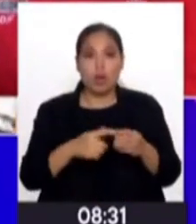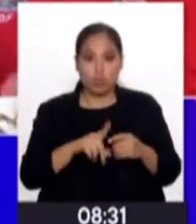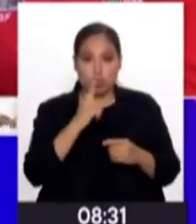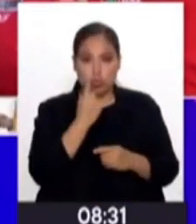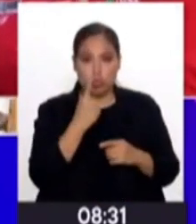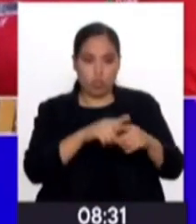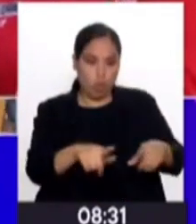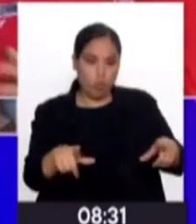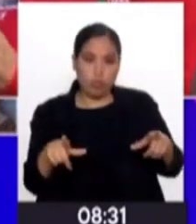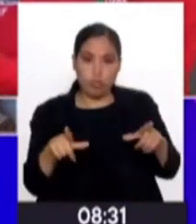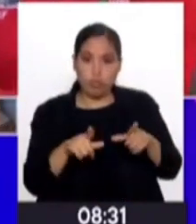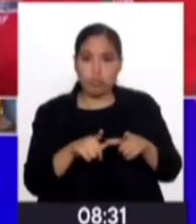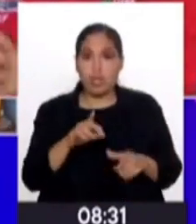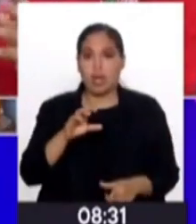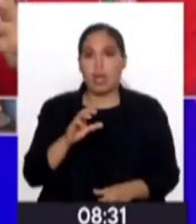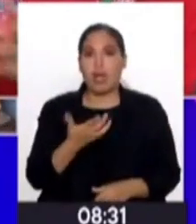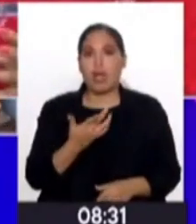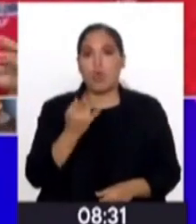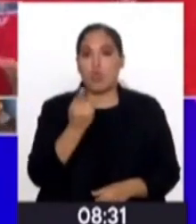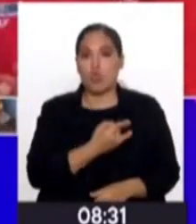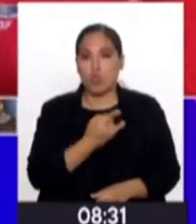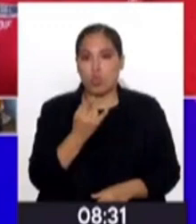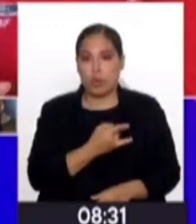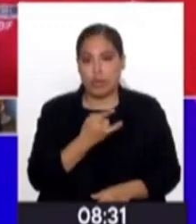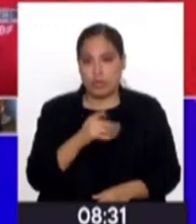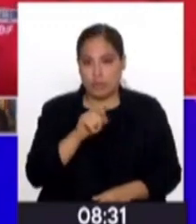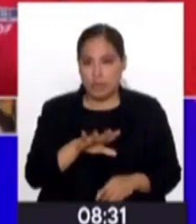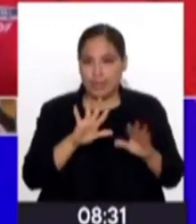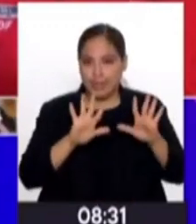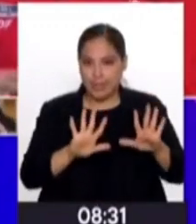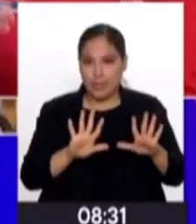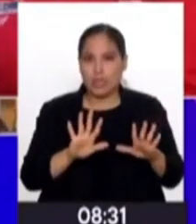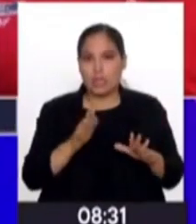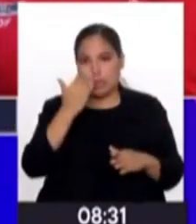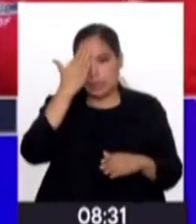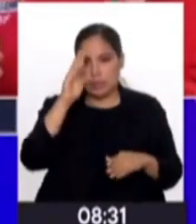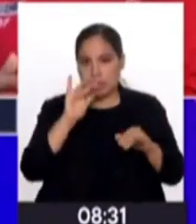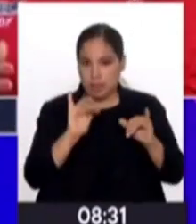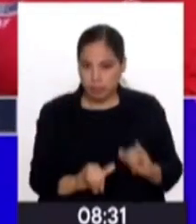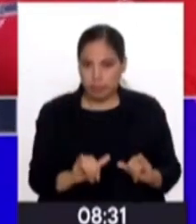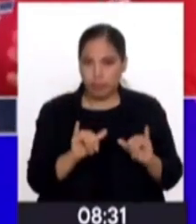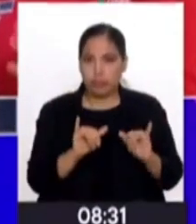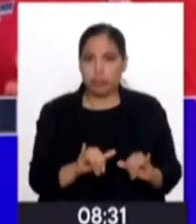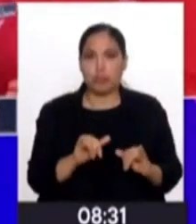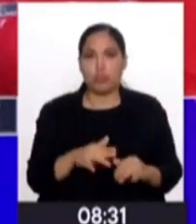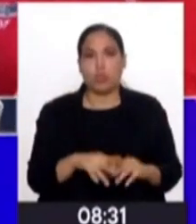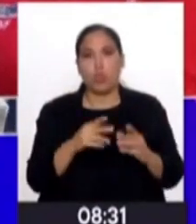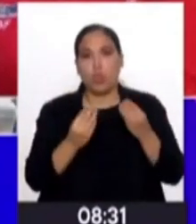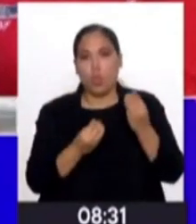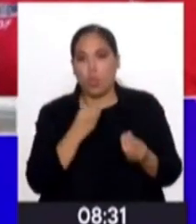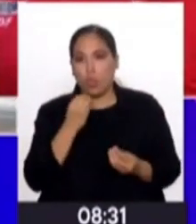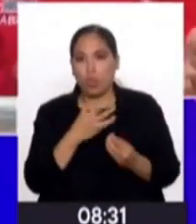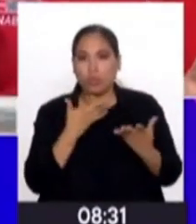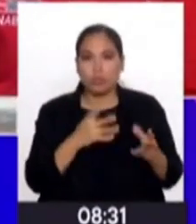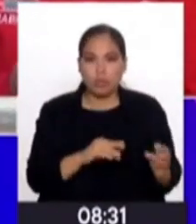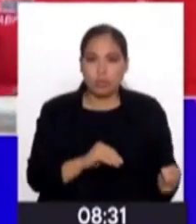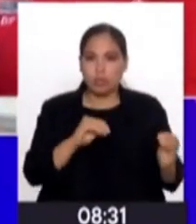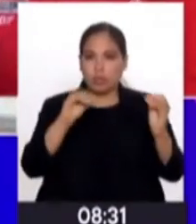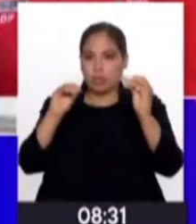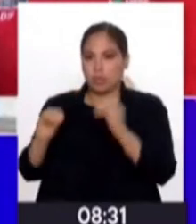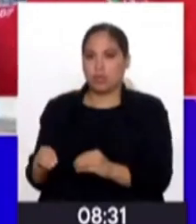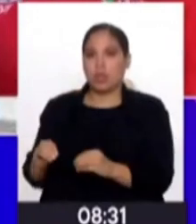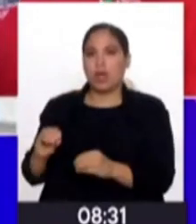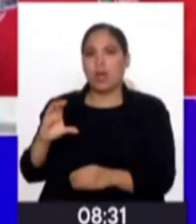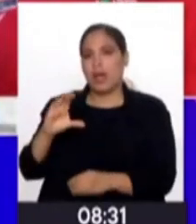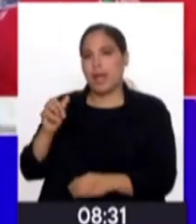básico y lo tenemos ahí 10 días máximo en el CAR donde se analiza, se estudia y ahí se deriva al CAR